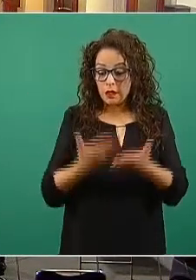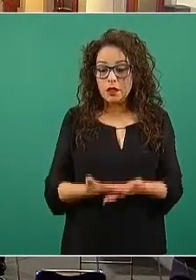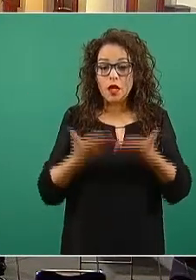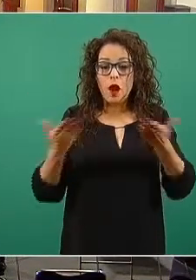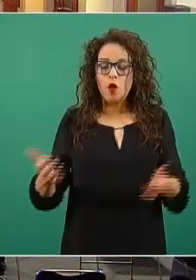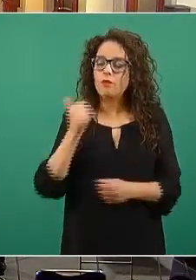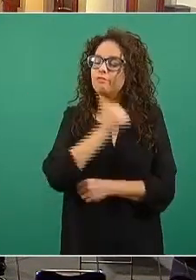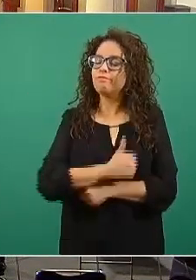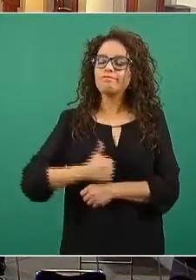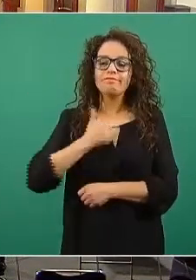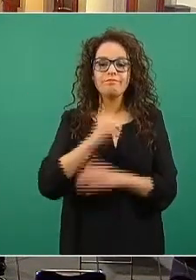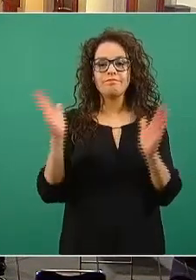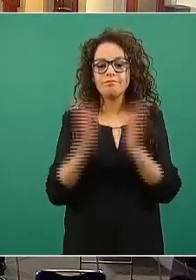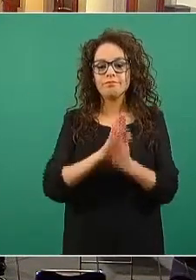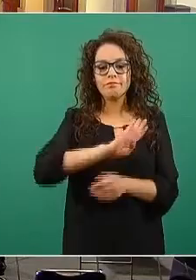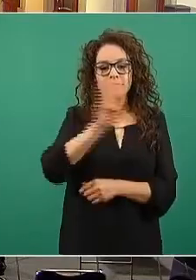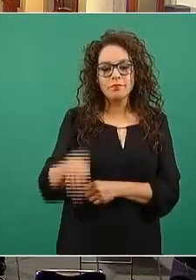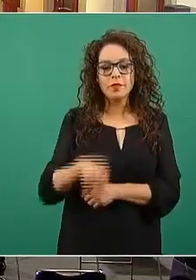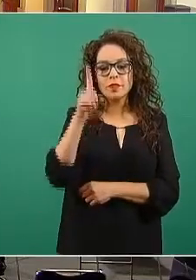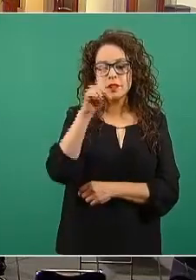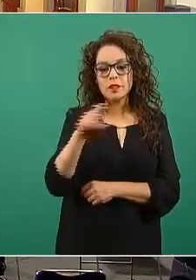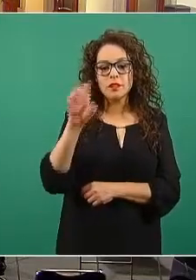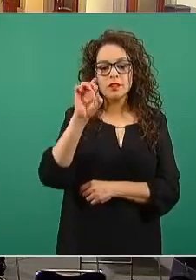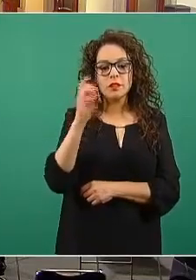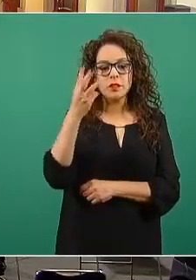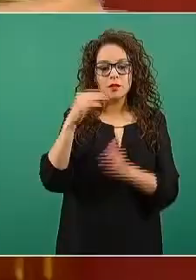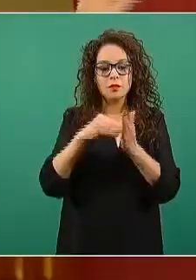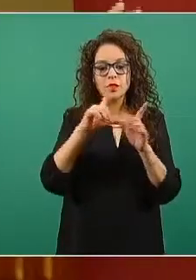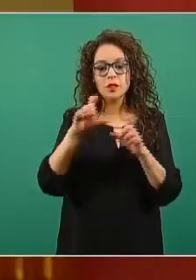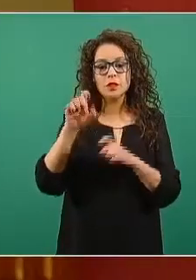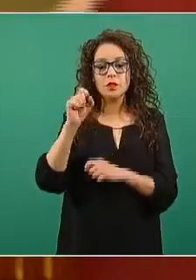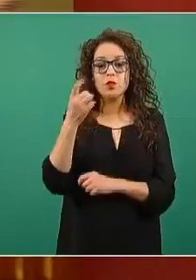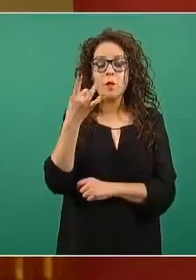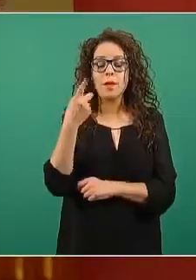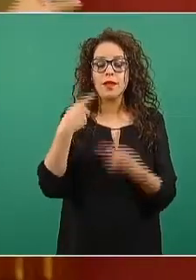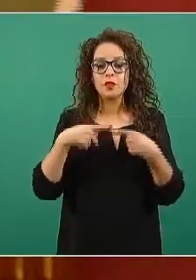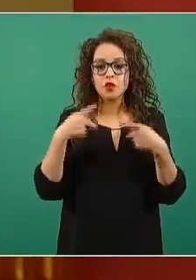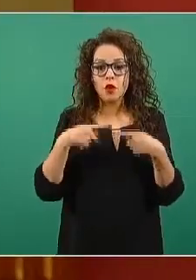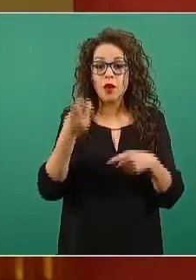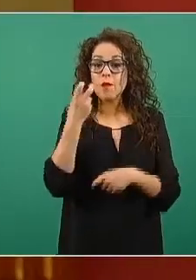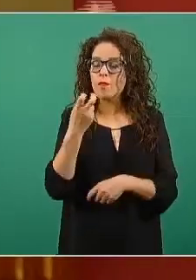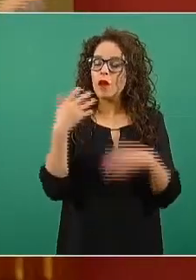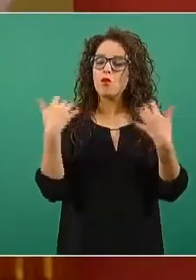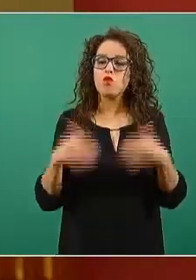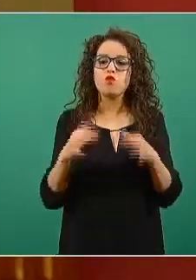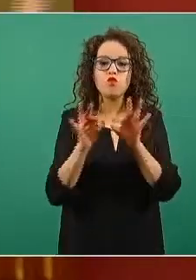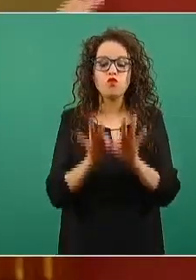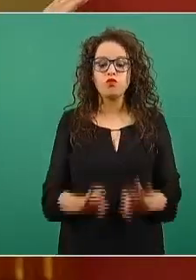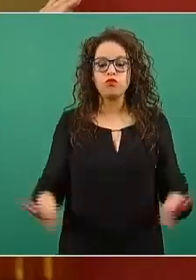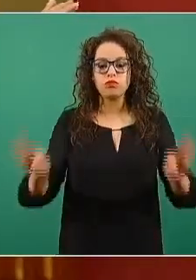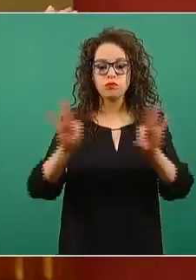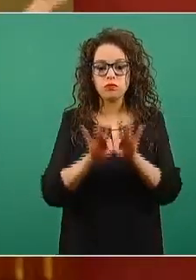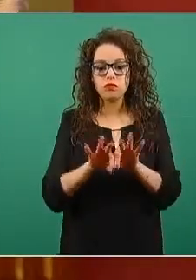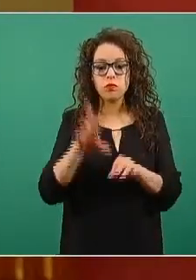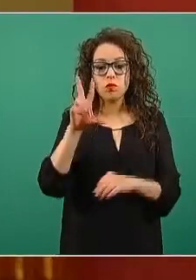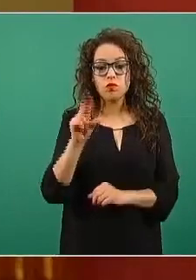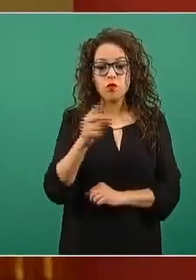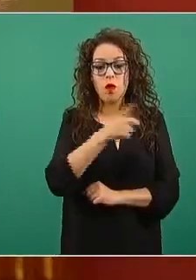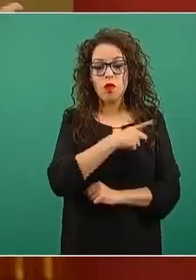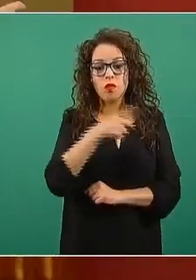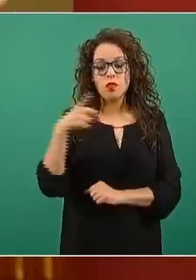173 mil 771 personas y por esto es fundamental no perder